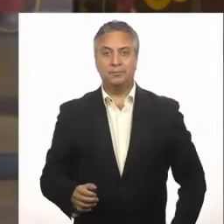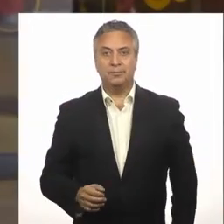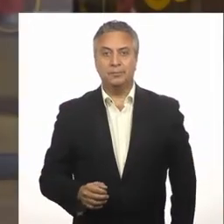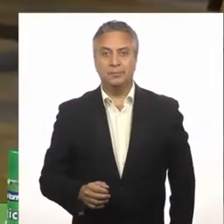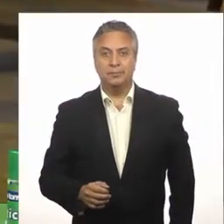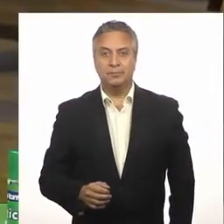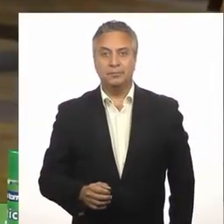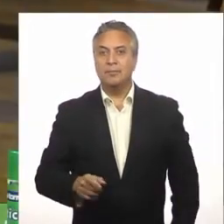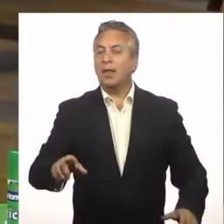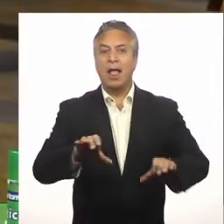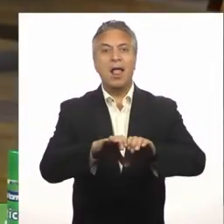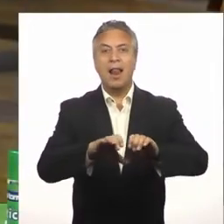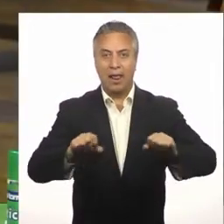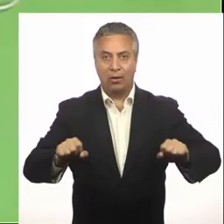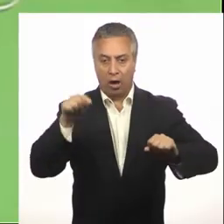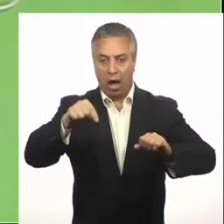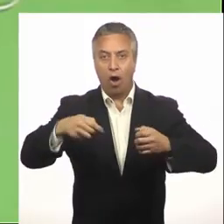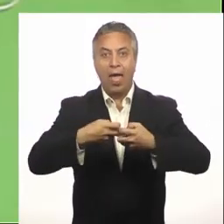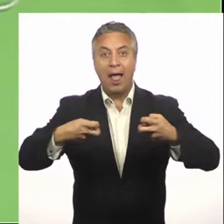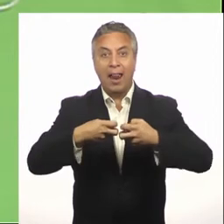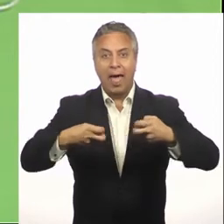Está listo. Pasamos los elásticos.